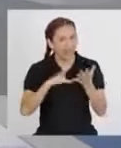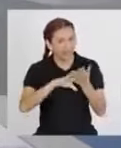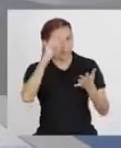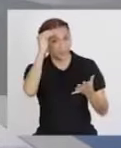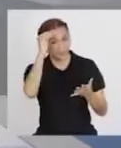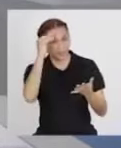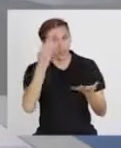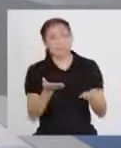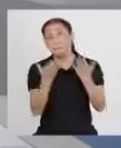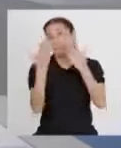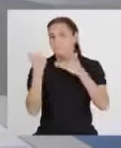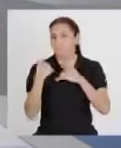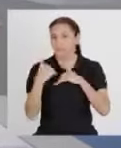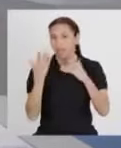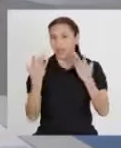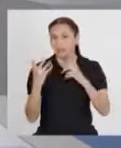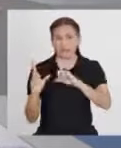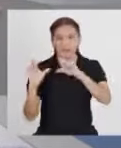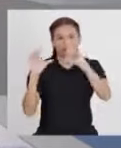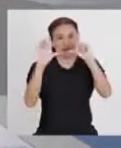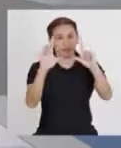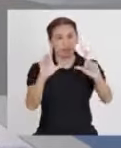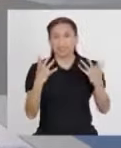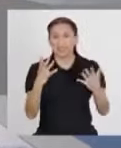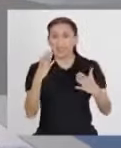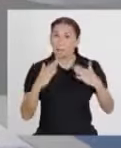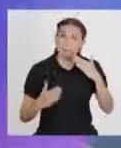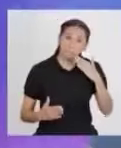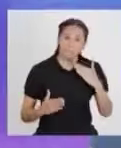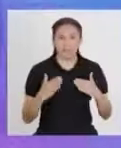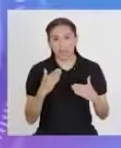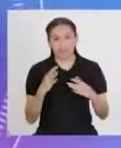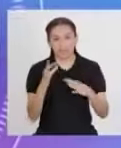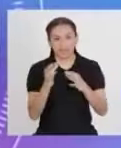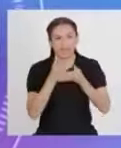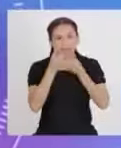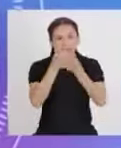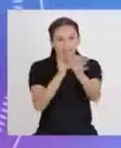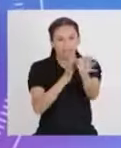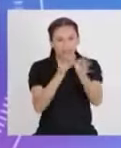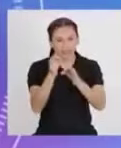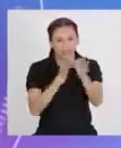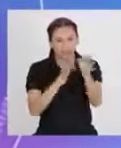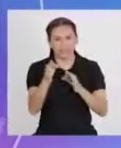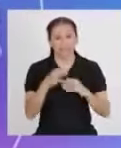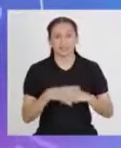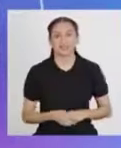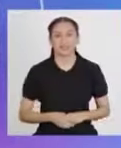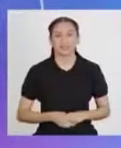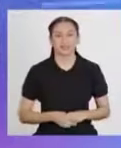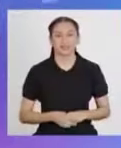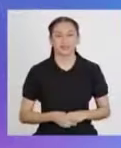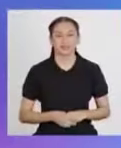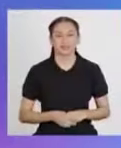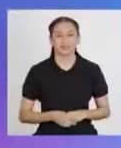aprendido, ¡vamos a nuestro segmento! ¡Makabot lo explica!